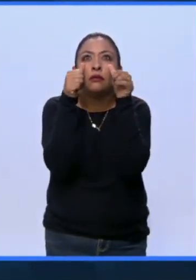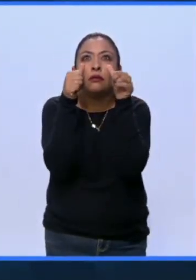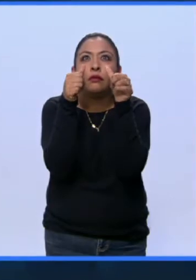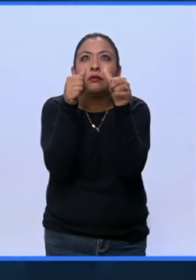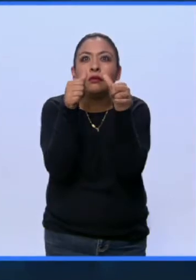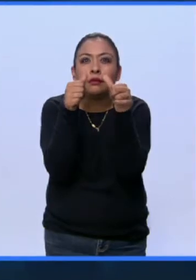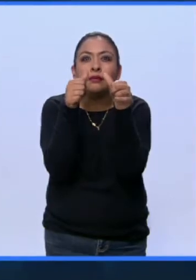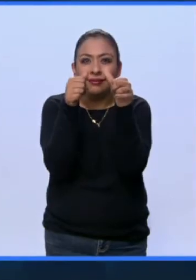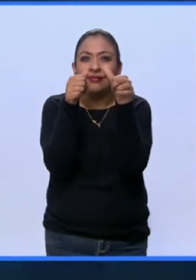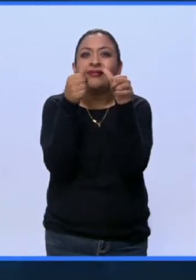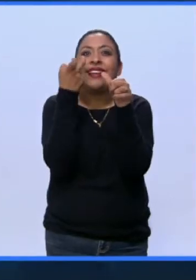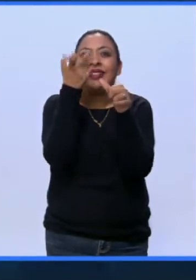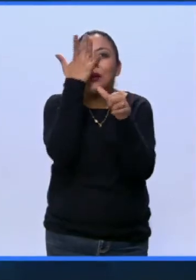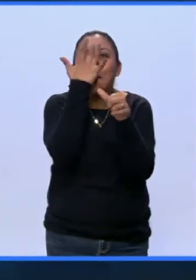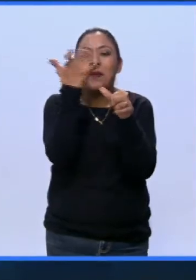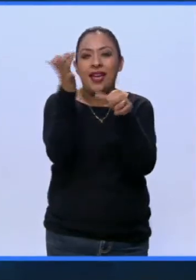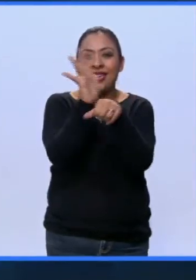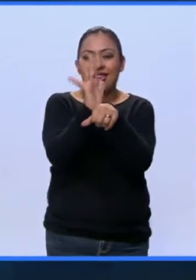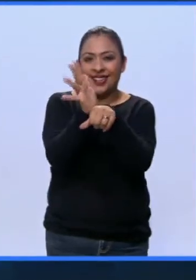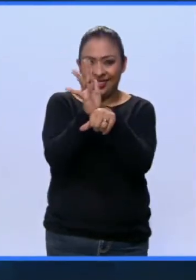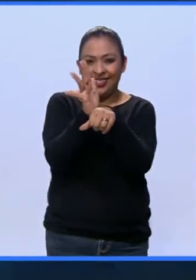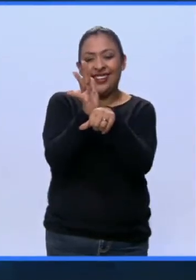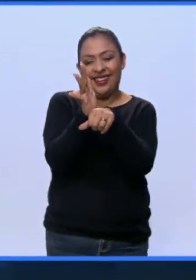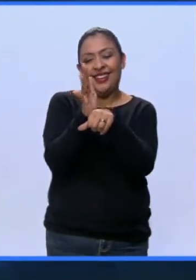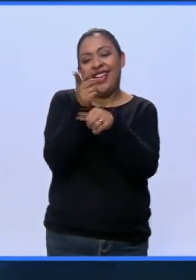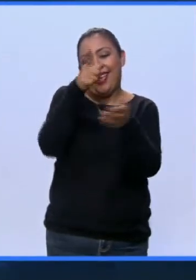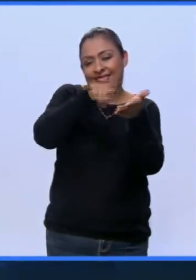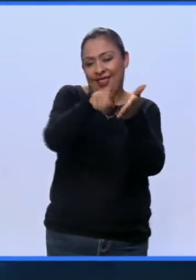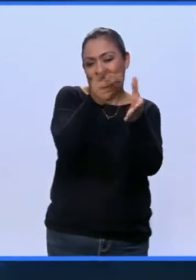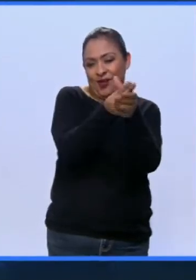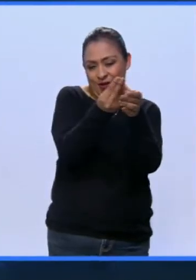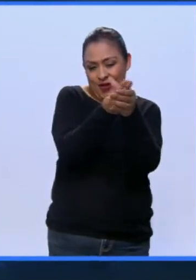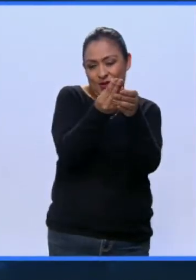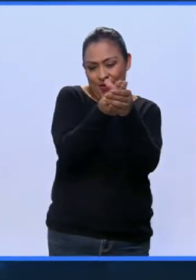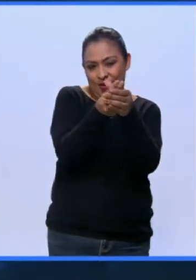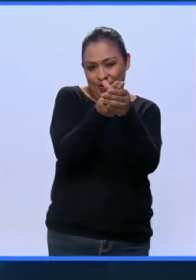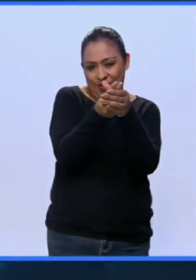hipnotizados y esa es la magia del cine, de la cual hablaremos en la sesión 3.